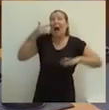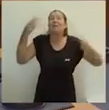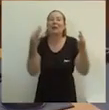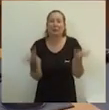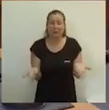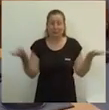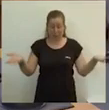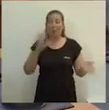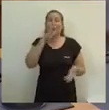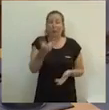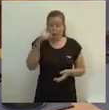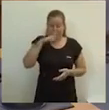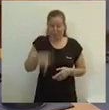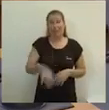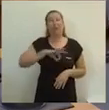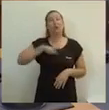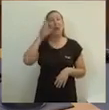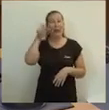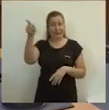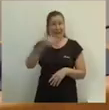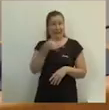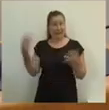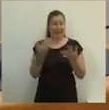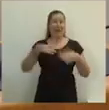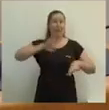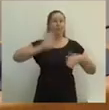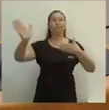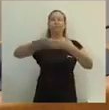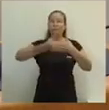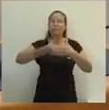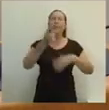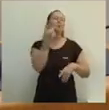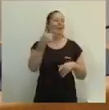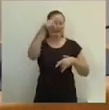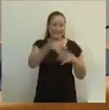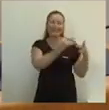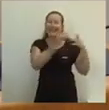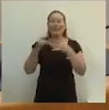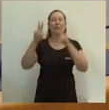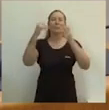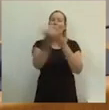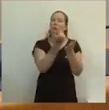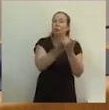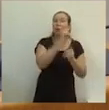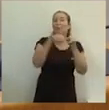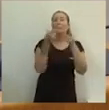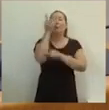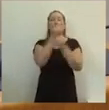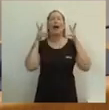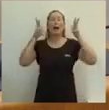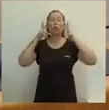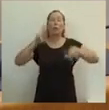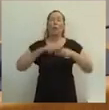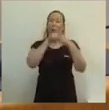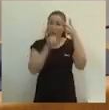Diputación de Alicante, la que usted quería cerrar, en la institución valenciana líder en sueldos y asesores. Dos diputados de Ciudadanos tendrán más